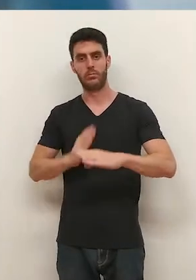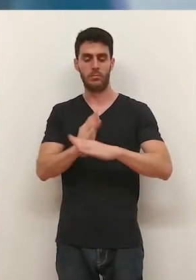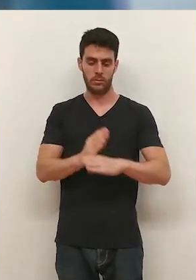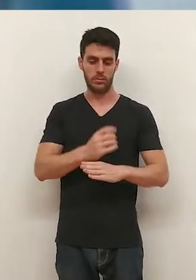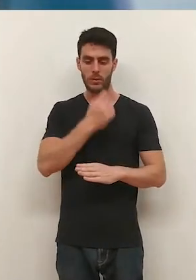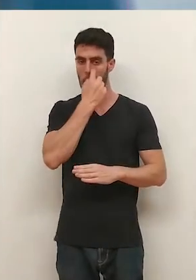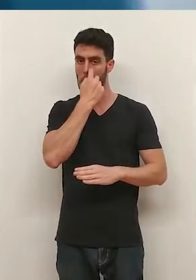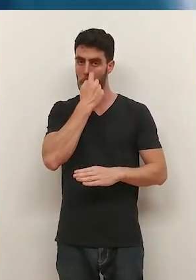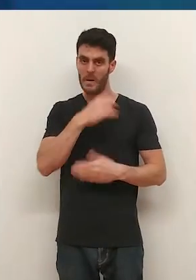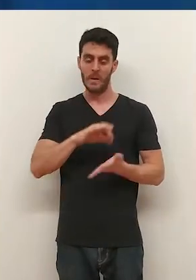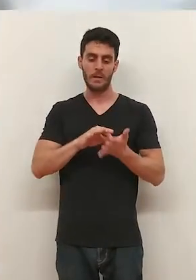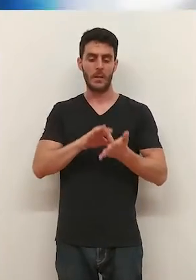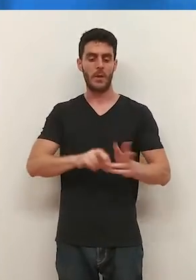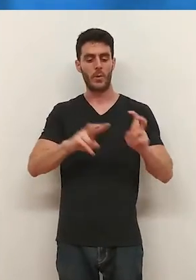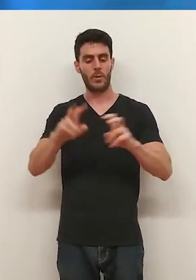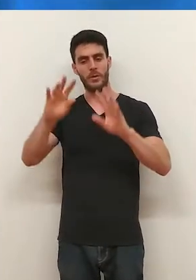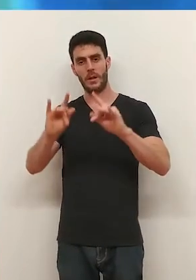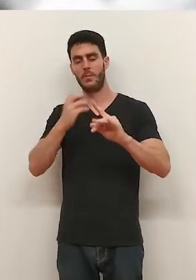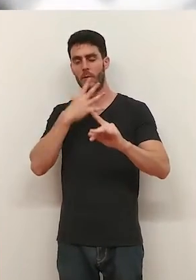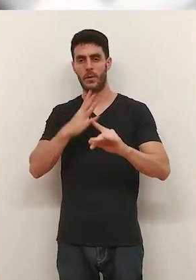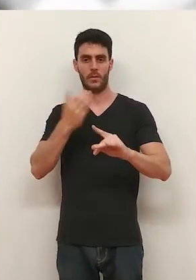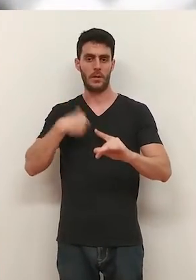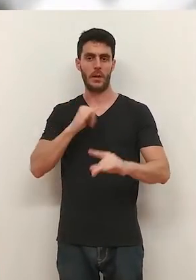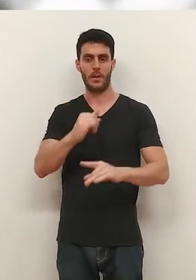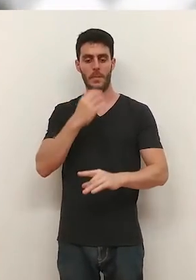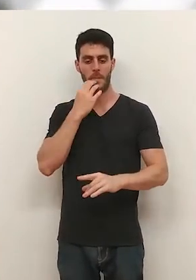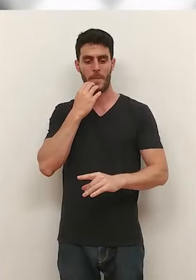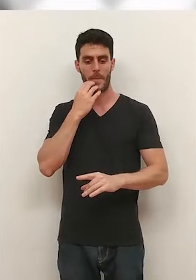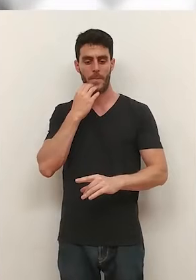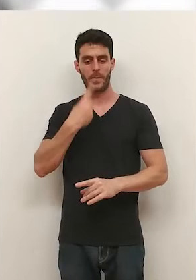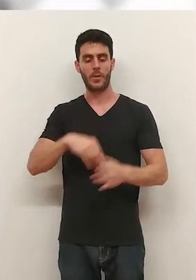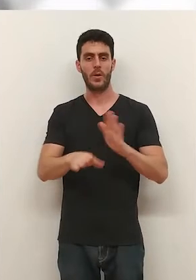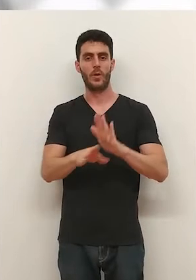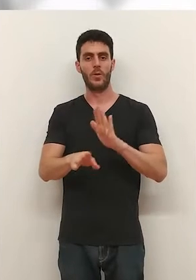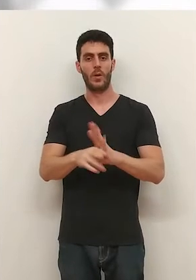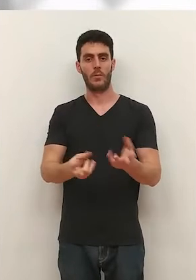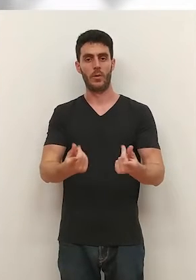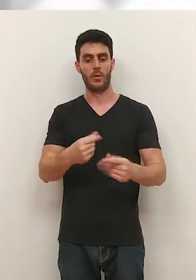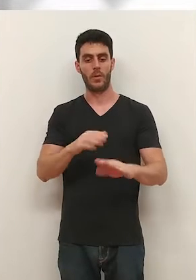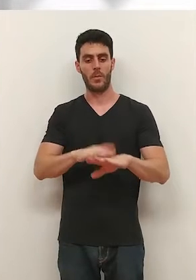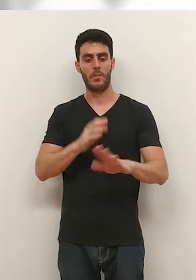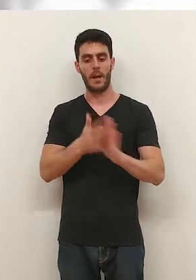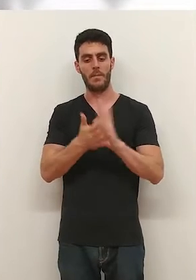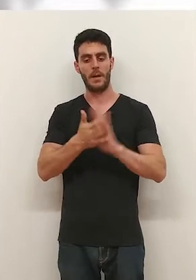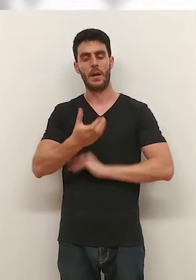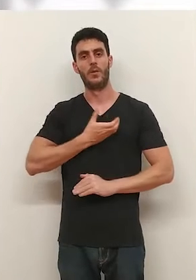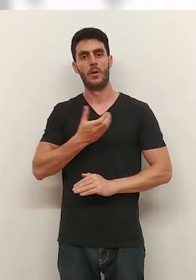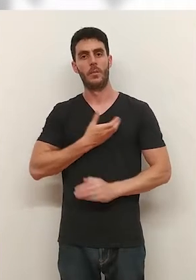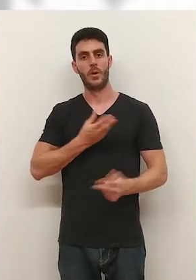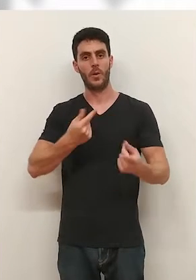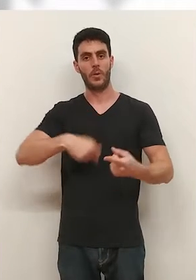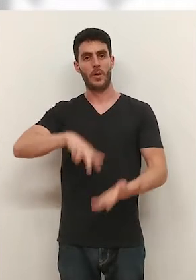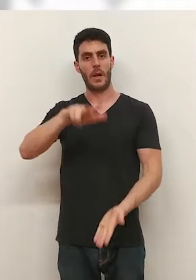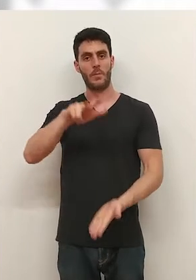servicios nuevos, pero bueno, va a estar ahí. Y seguimos en la capital riojana para